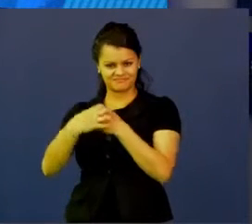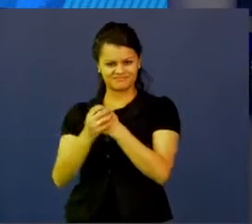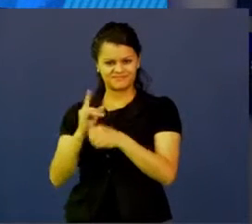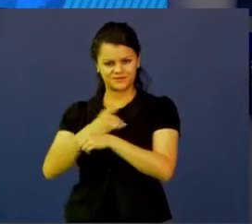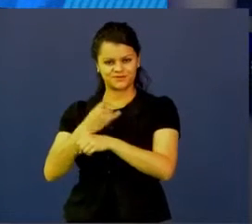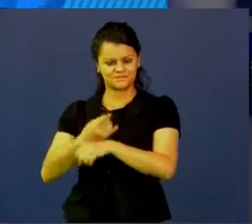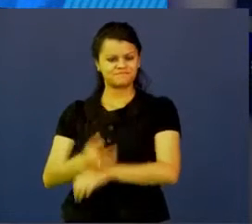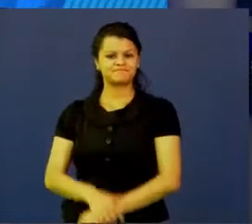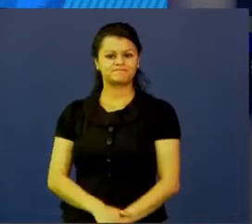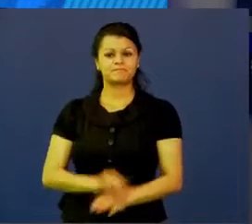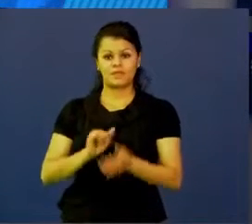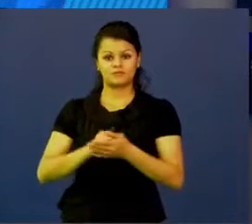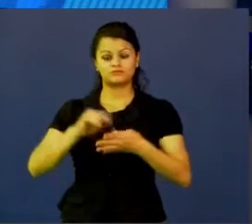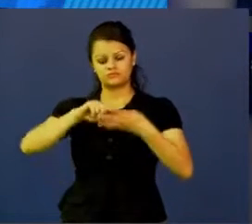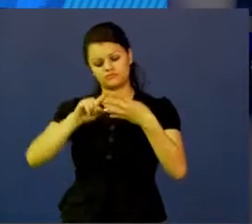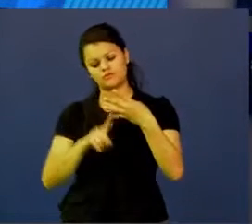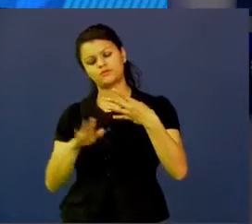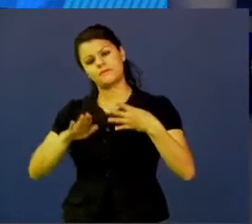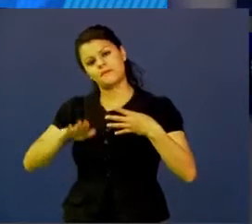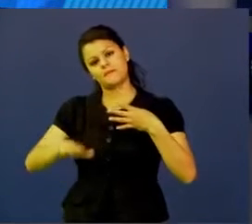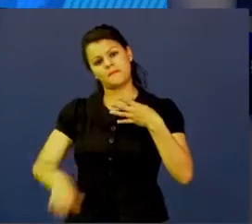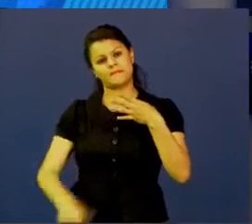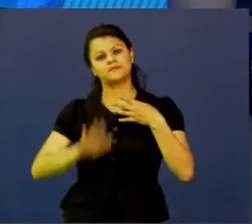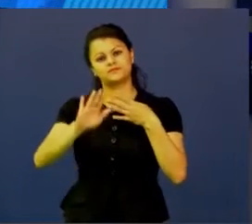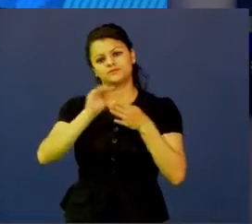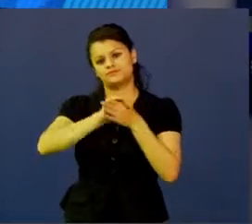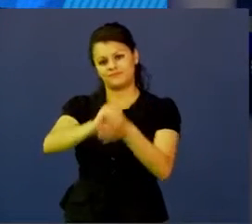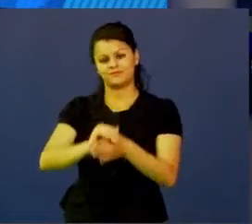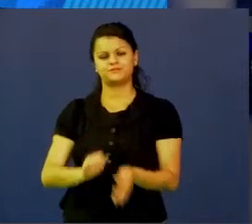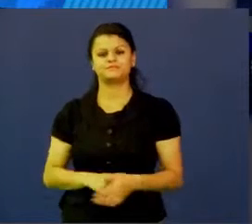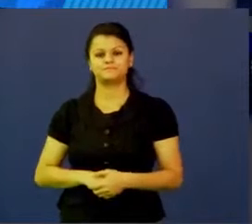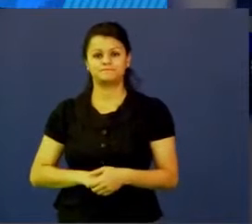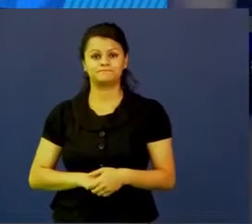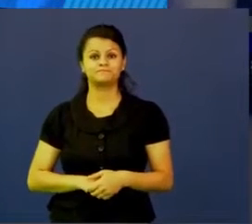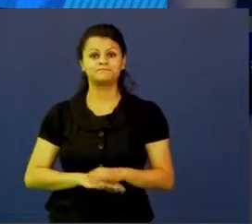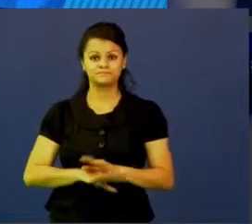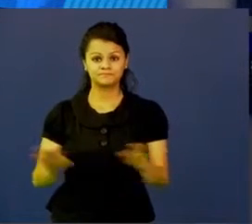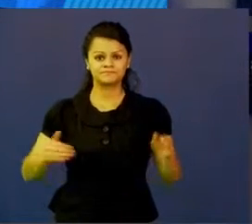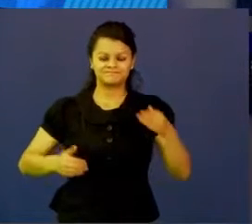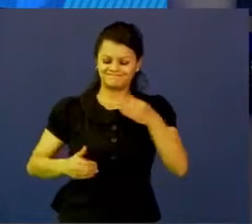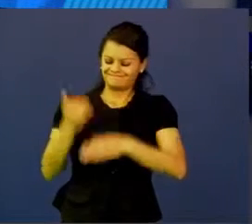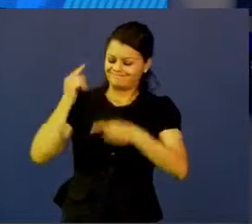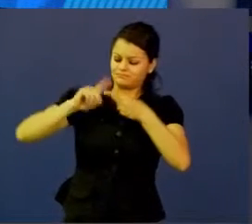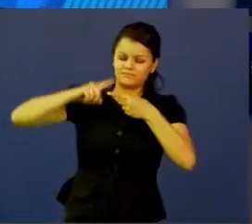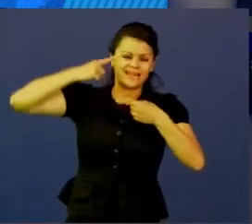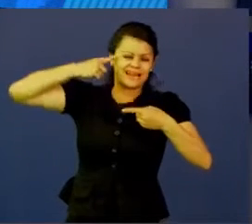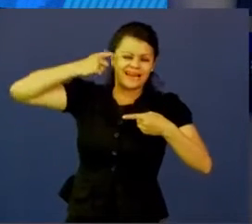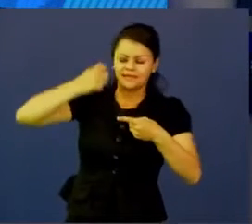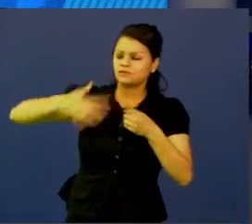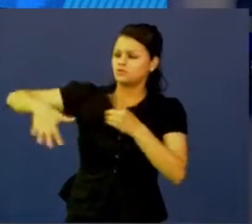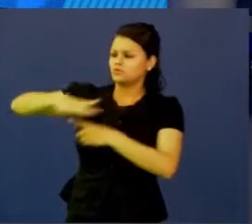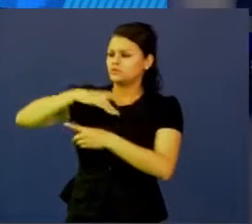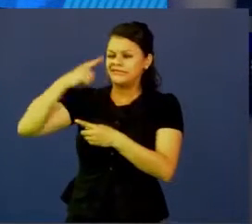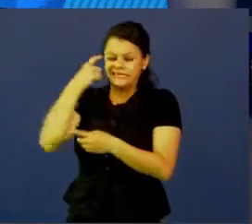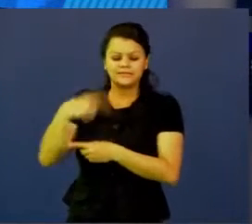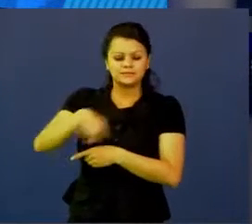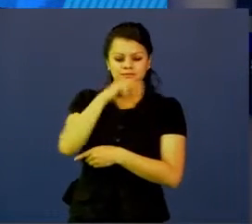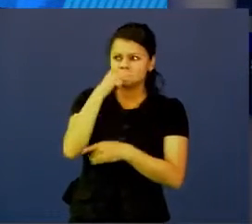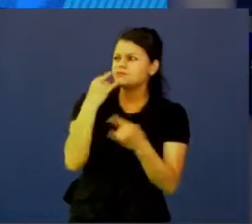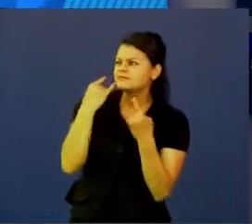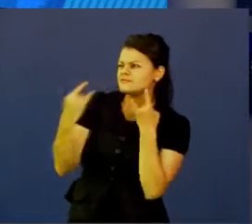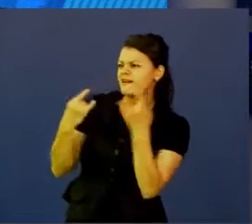Esos entonces los cuatro pasos de la metodología, arranco generando un reto, un reto del contexto, un reto que apasione a los niños,